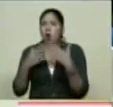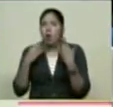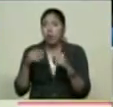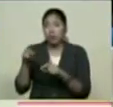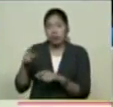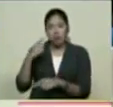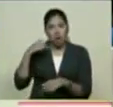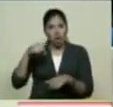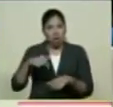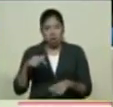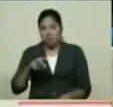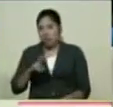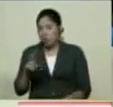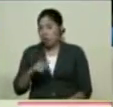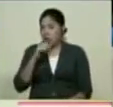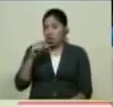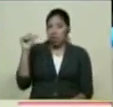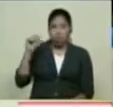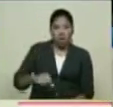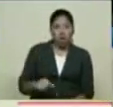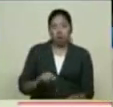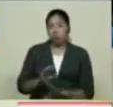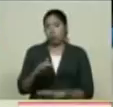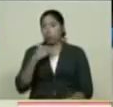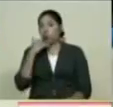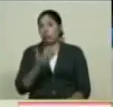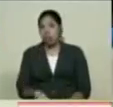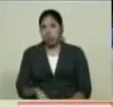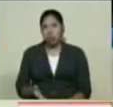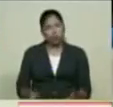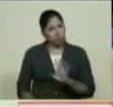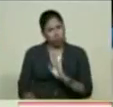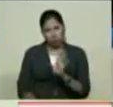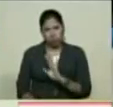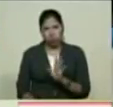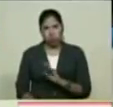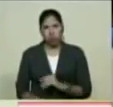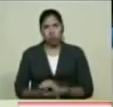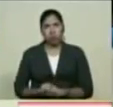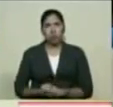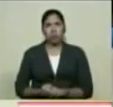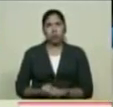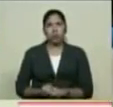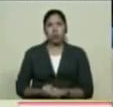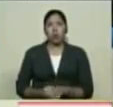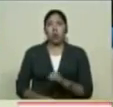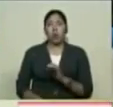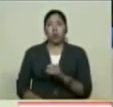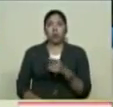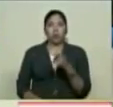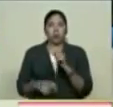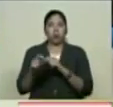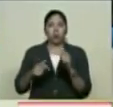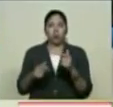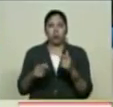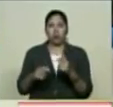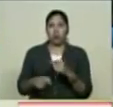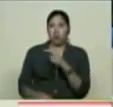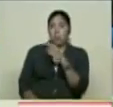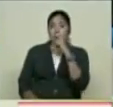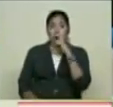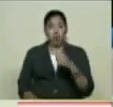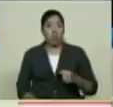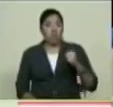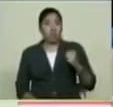Que causa Mucha curiosidad Que tal cual Como le dicen Al presidente De la república Que es un dictador Entonces vemos Que los venezolanos Que están ya